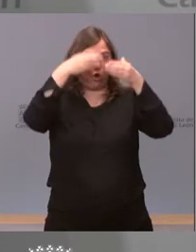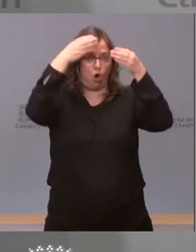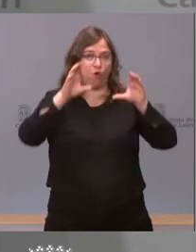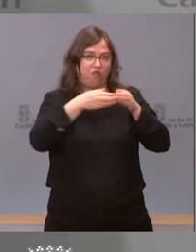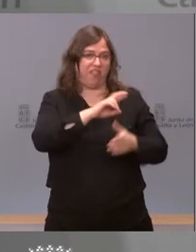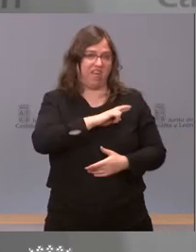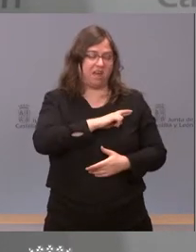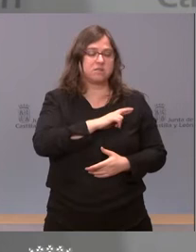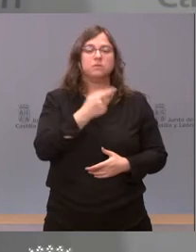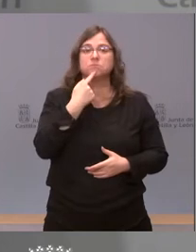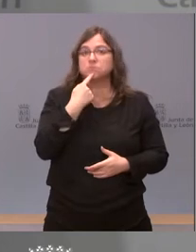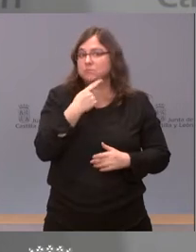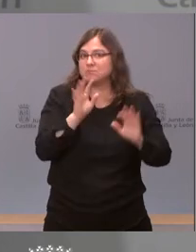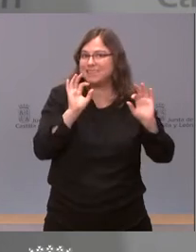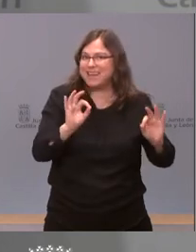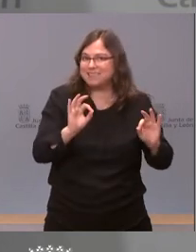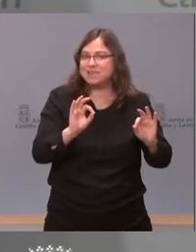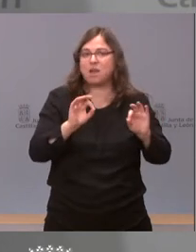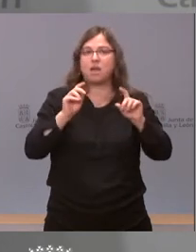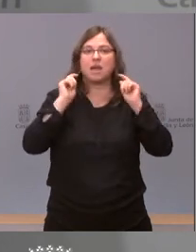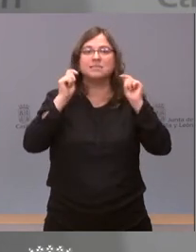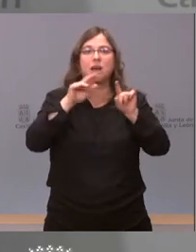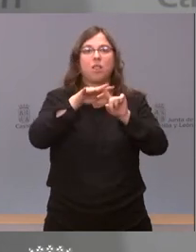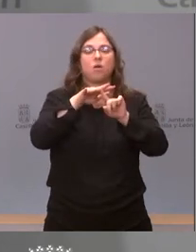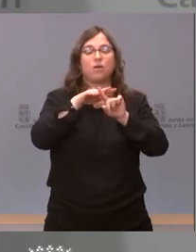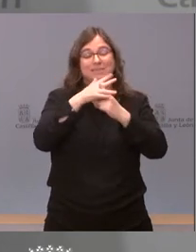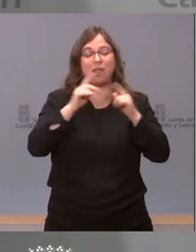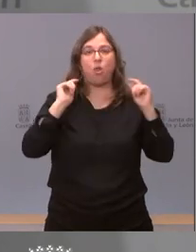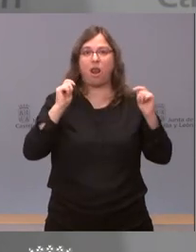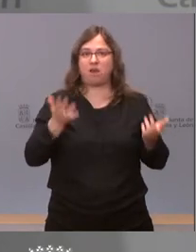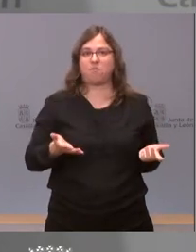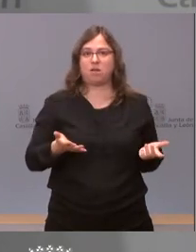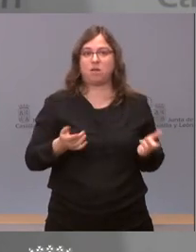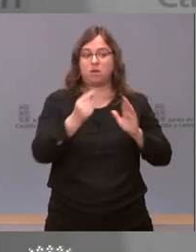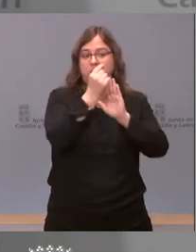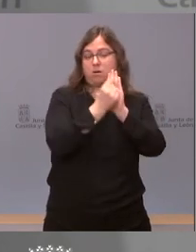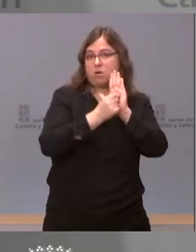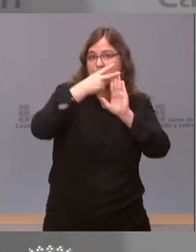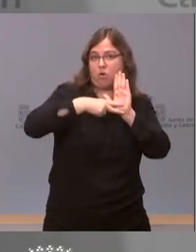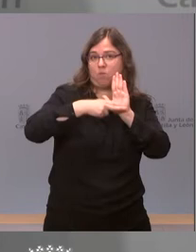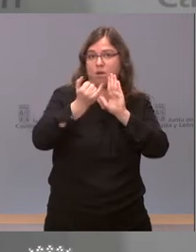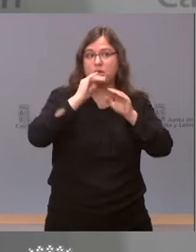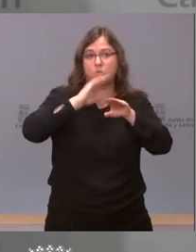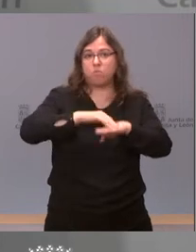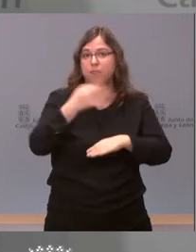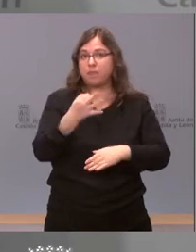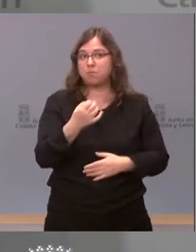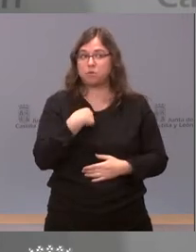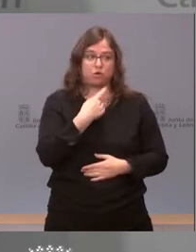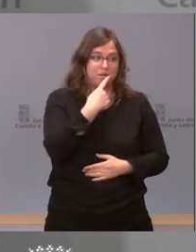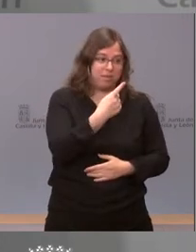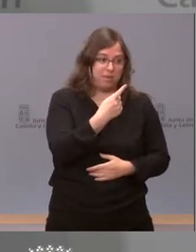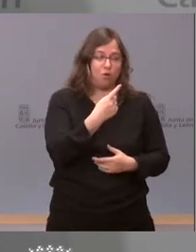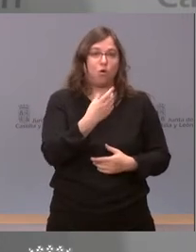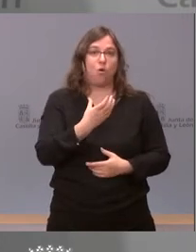vigente que hay unas normas y que hay que cumplirlas yo se lo digo al ayuntamiento de Valladolid el de